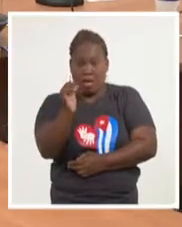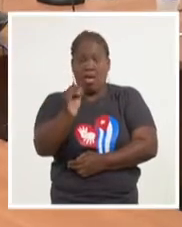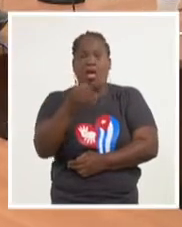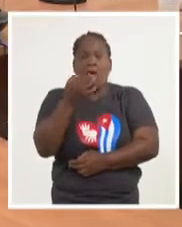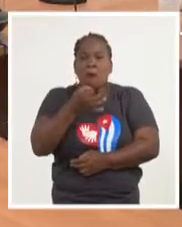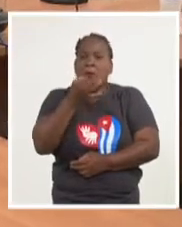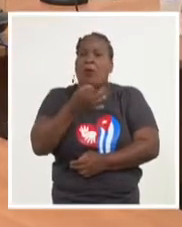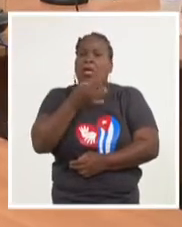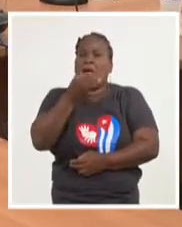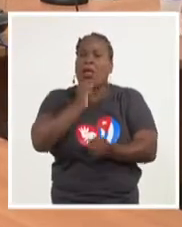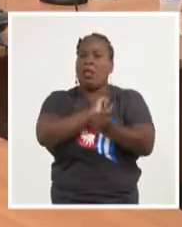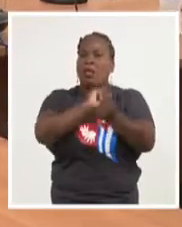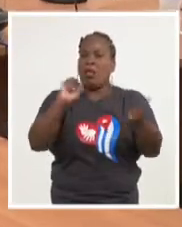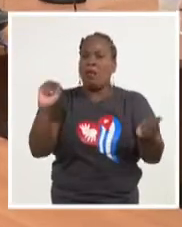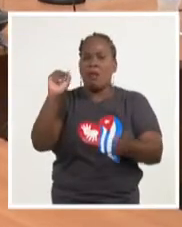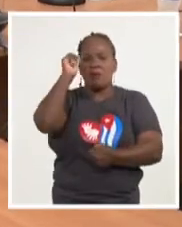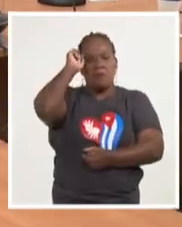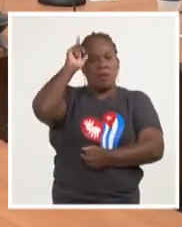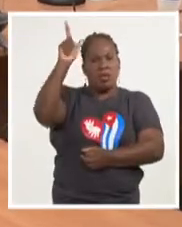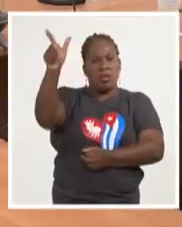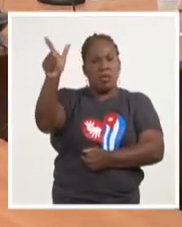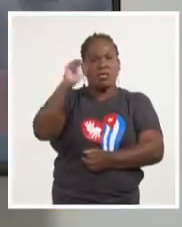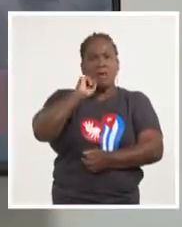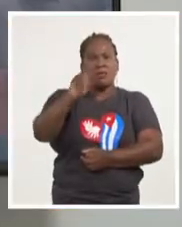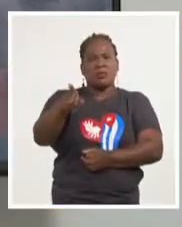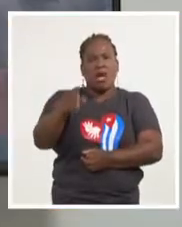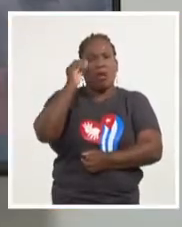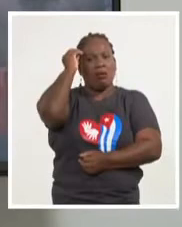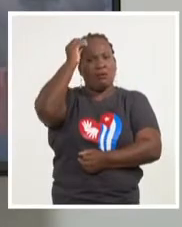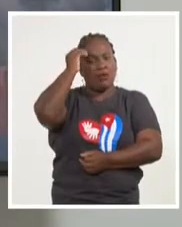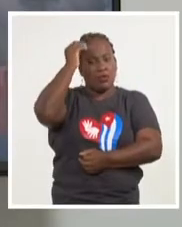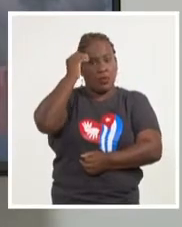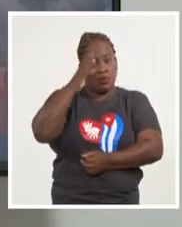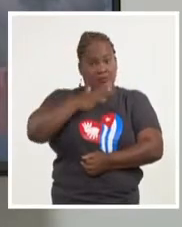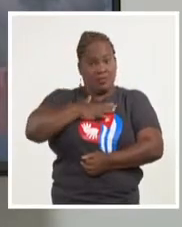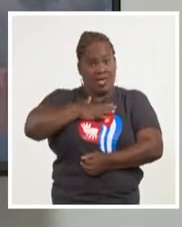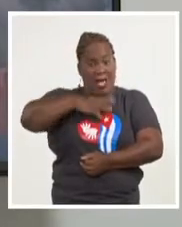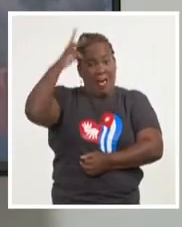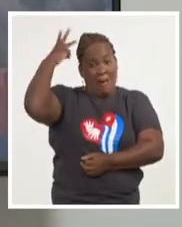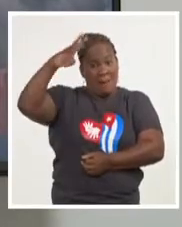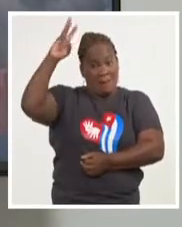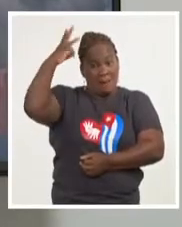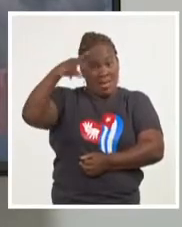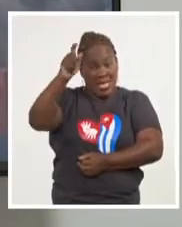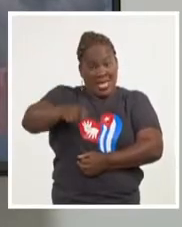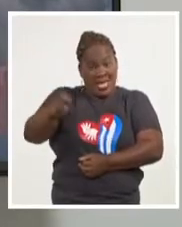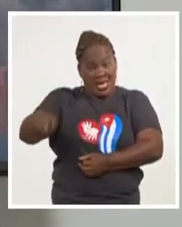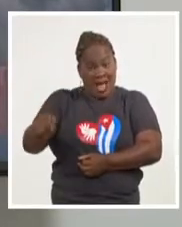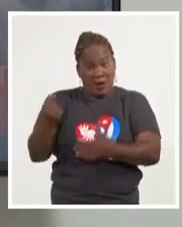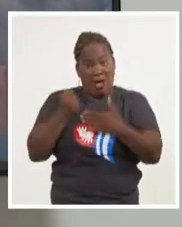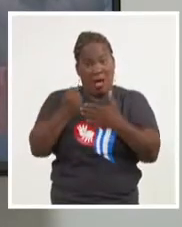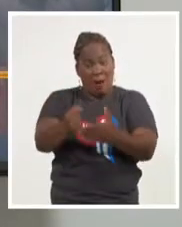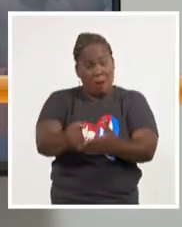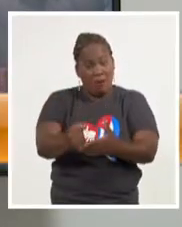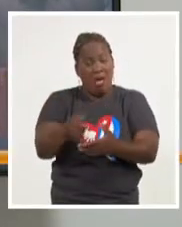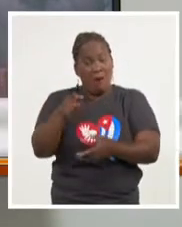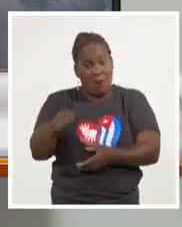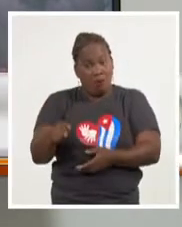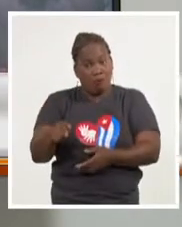mensajes, experiencias y reflexiones. Los mexicanos apoyamos el llamado de López Obrador